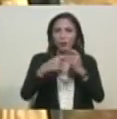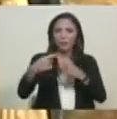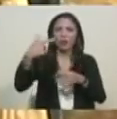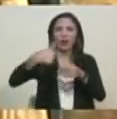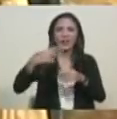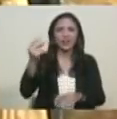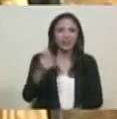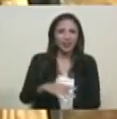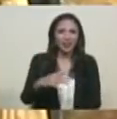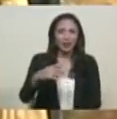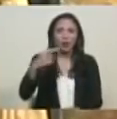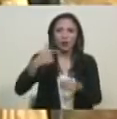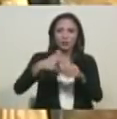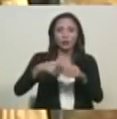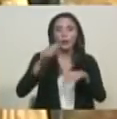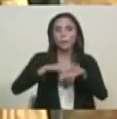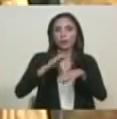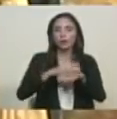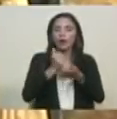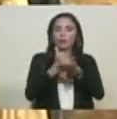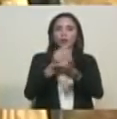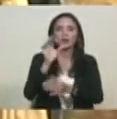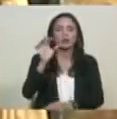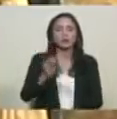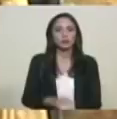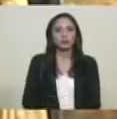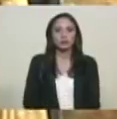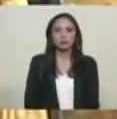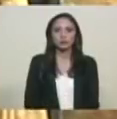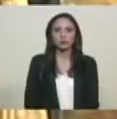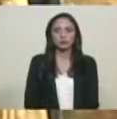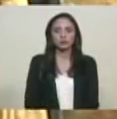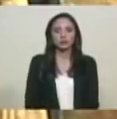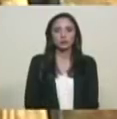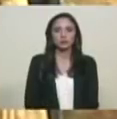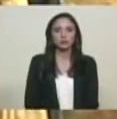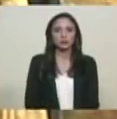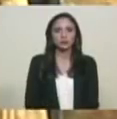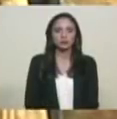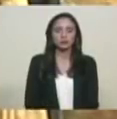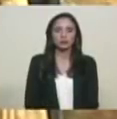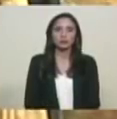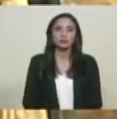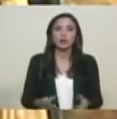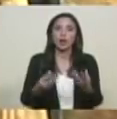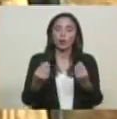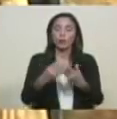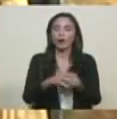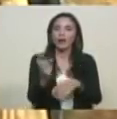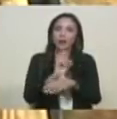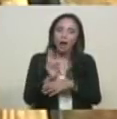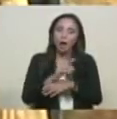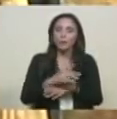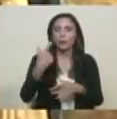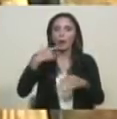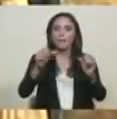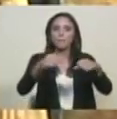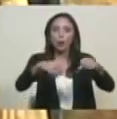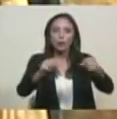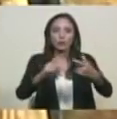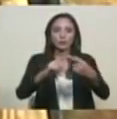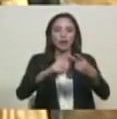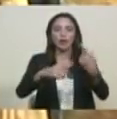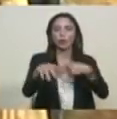Porque lo voy a hacer para favorecer al país, a la nación, al pueblo. Y el subsidio va a ser directo a ti, motorizado,